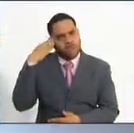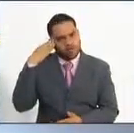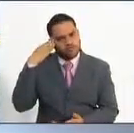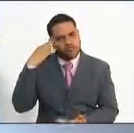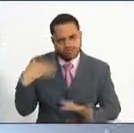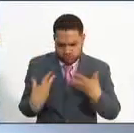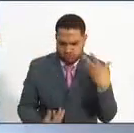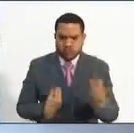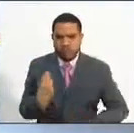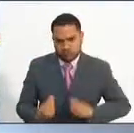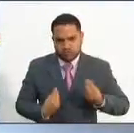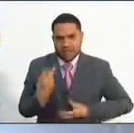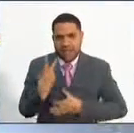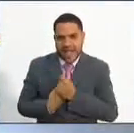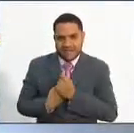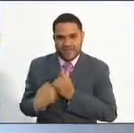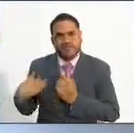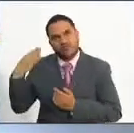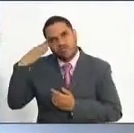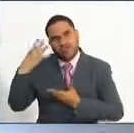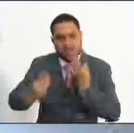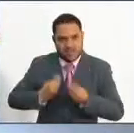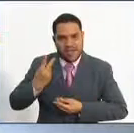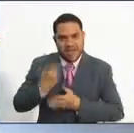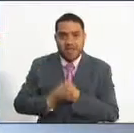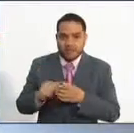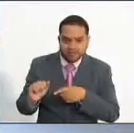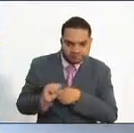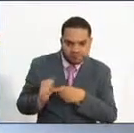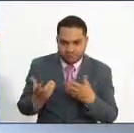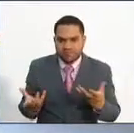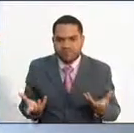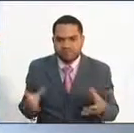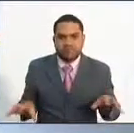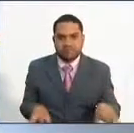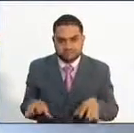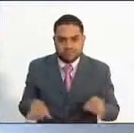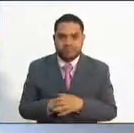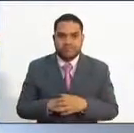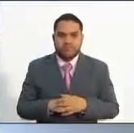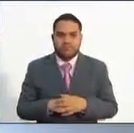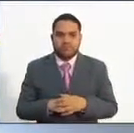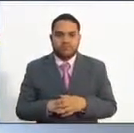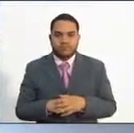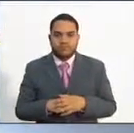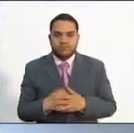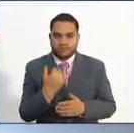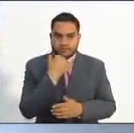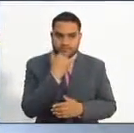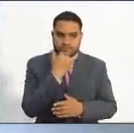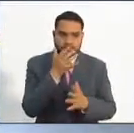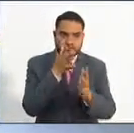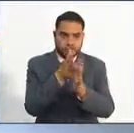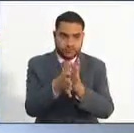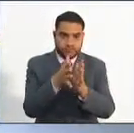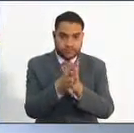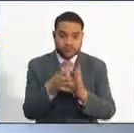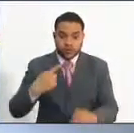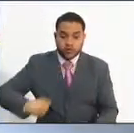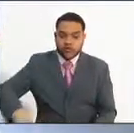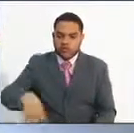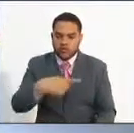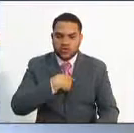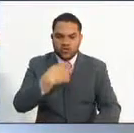Y entre los dos, entre el saber-saber y el saber-hacer, configuran la competencia. Entonces, ¿qué es lo que ocurre? Que nosotros debemos